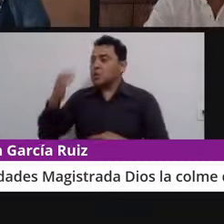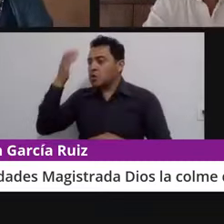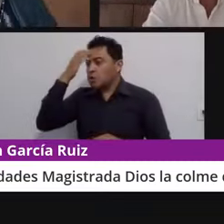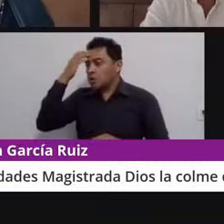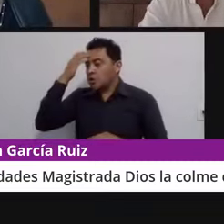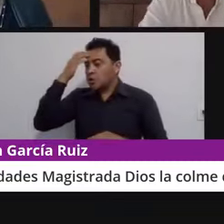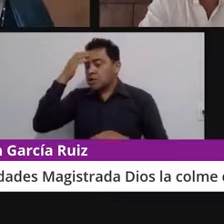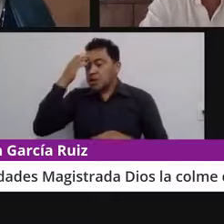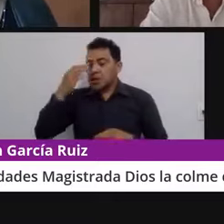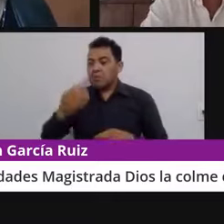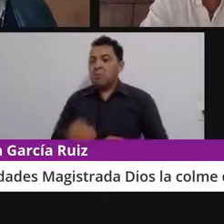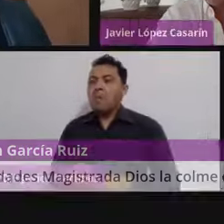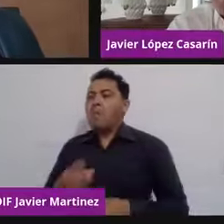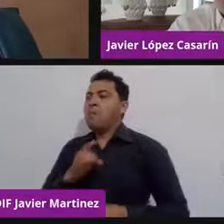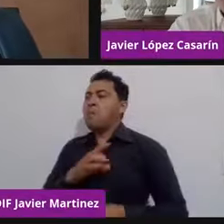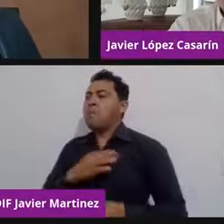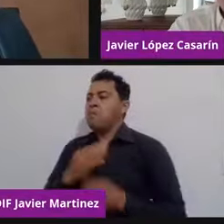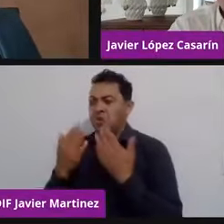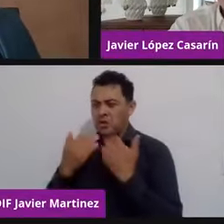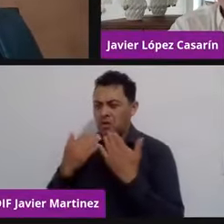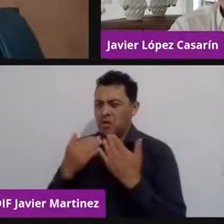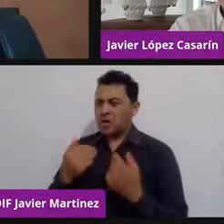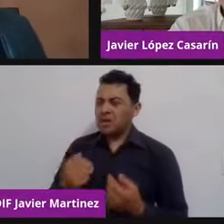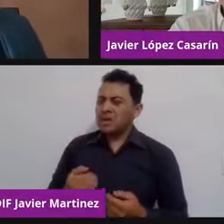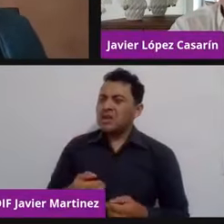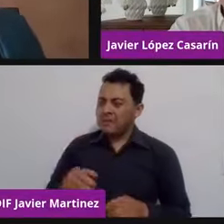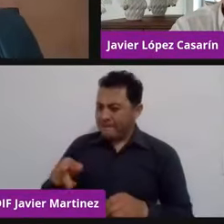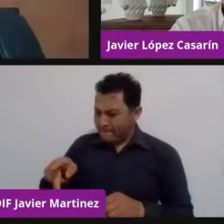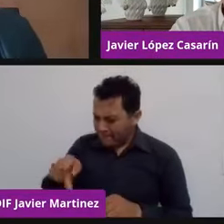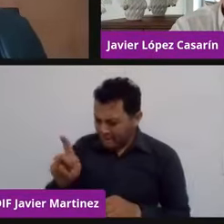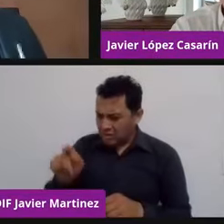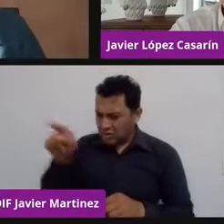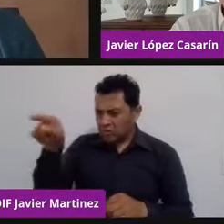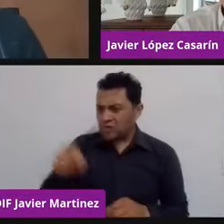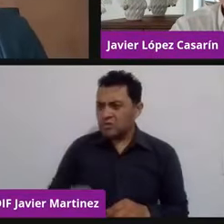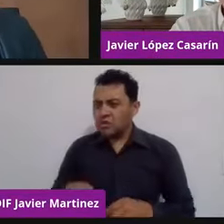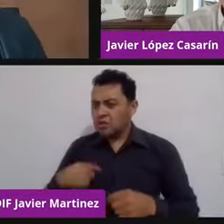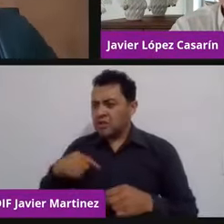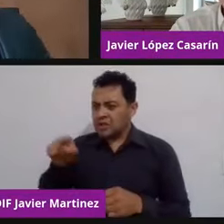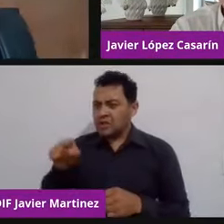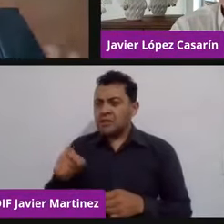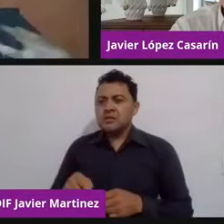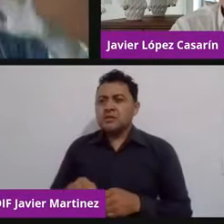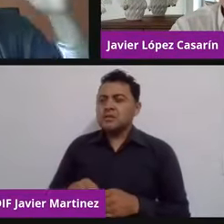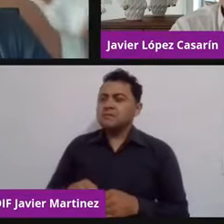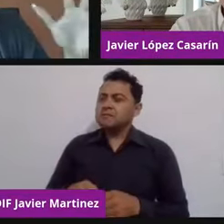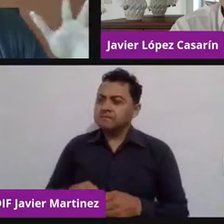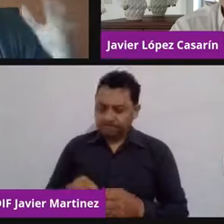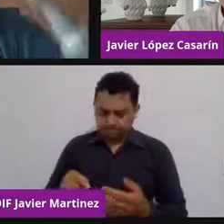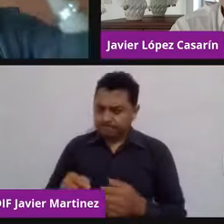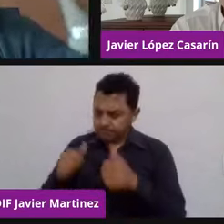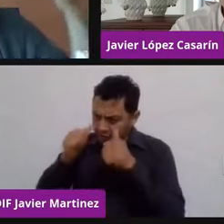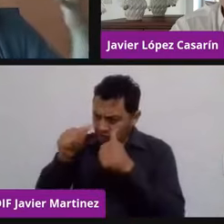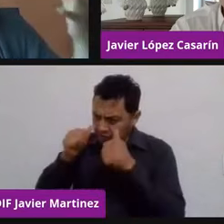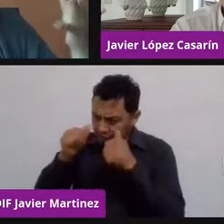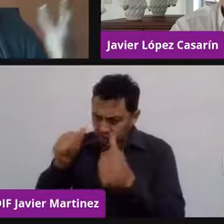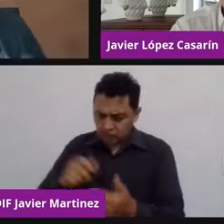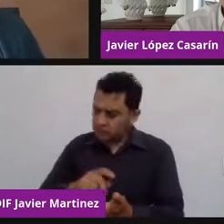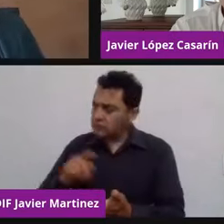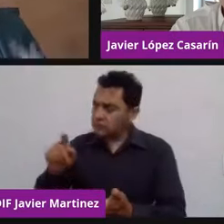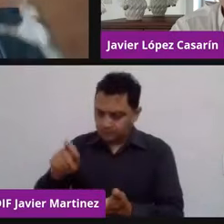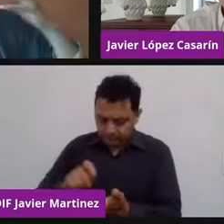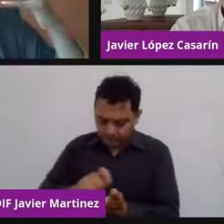acostamos en esa orilla. Oye, pero fíjate que te estaba siguiendo puntualmente y estaba tomando notas, muchas cosas que